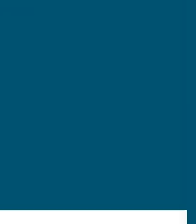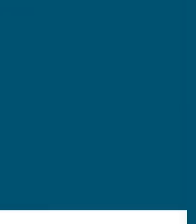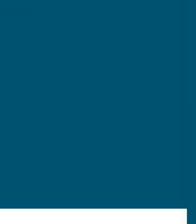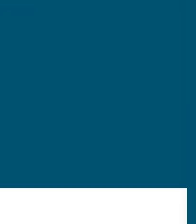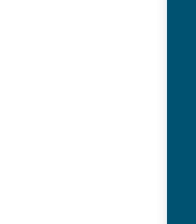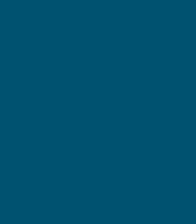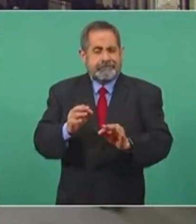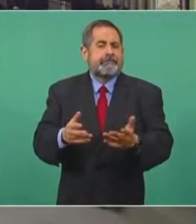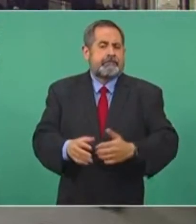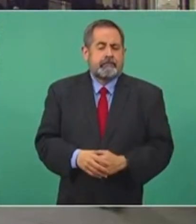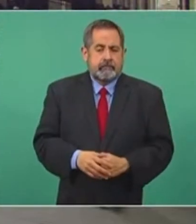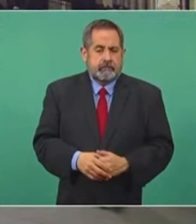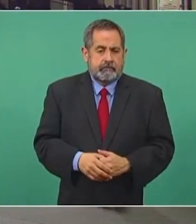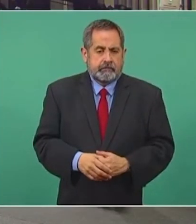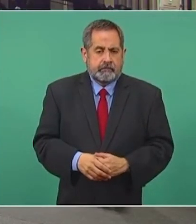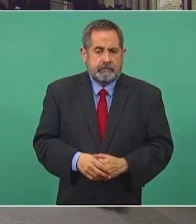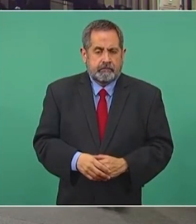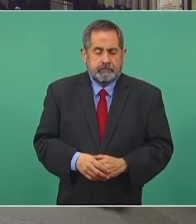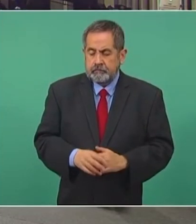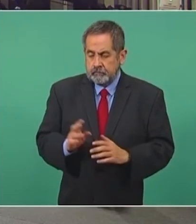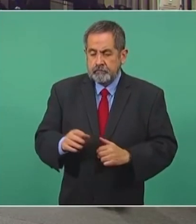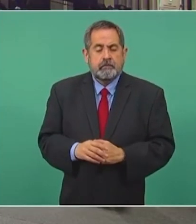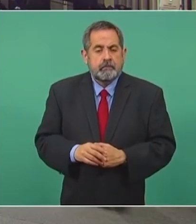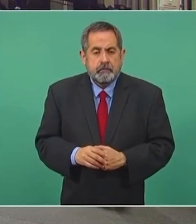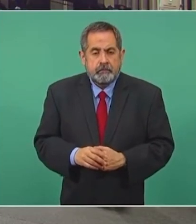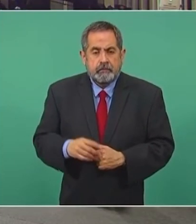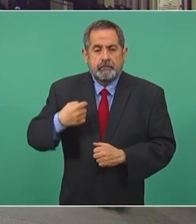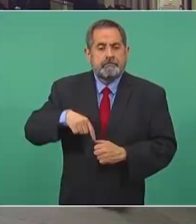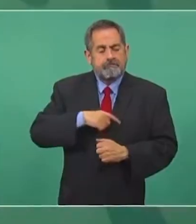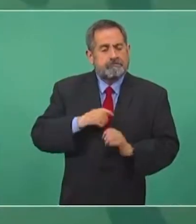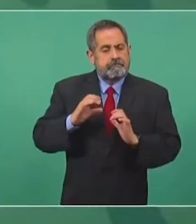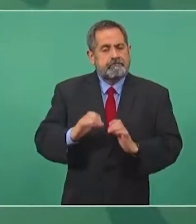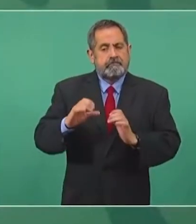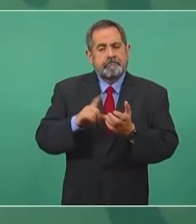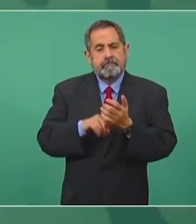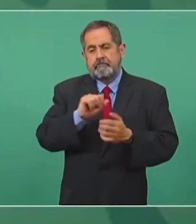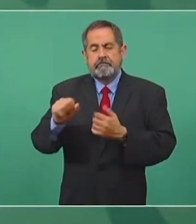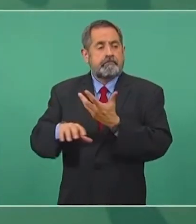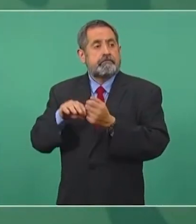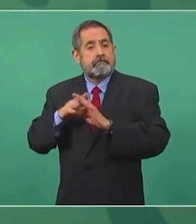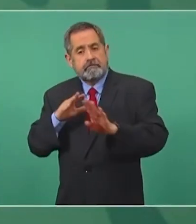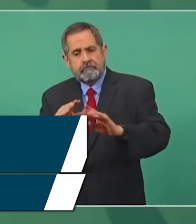Bueno, estamos cuidando a los migrantes